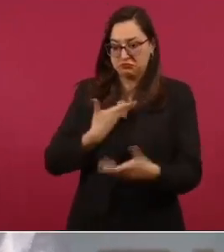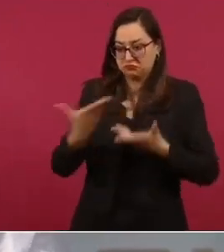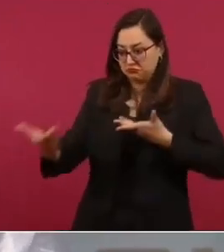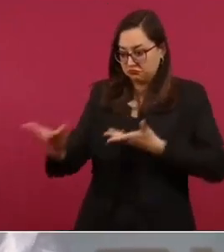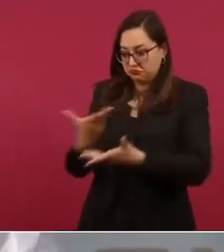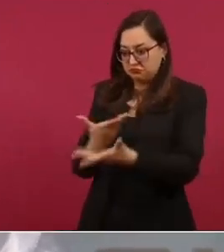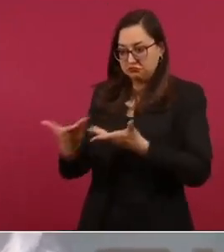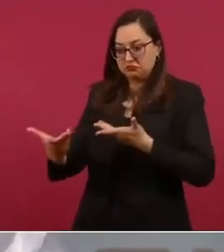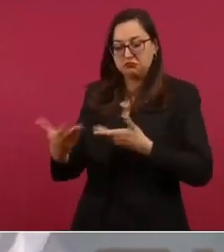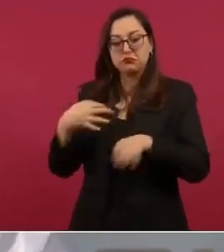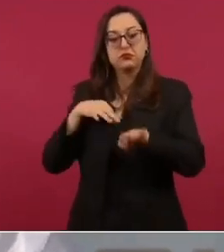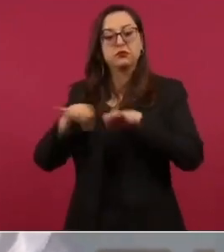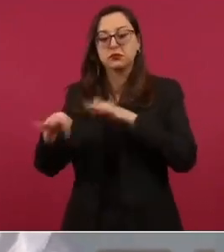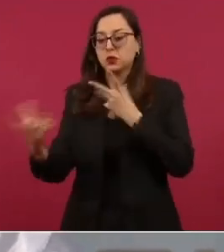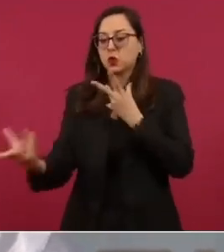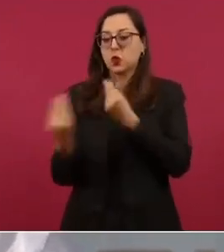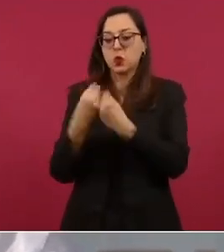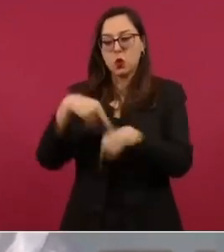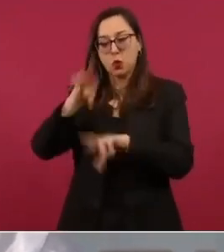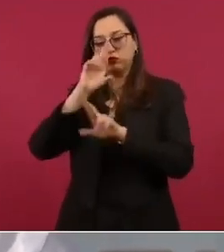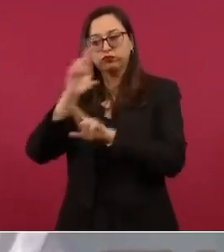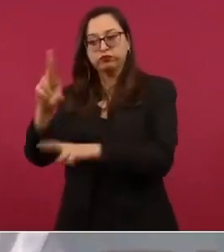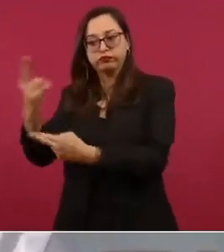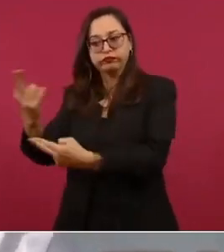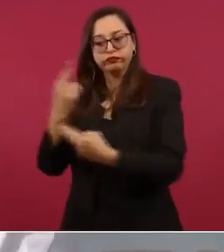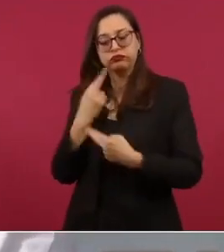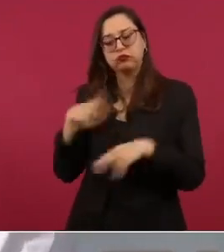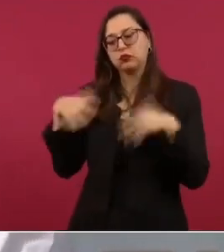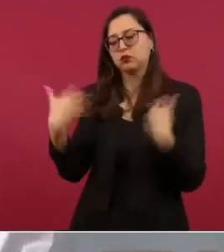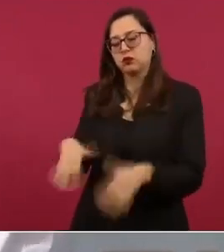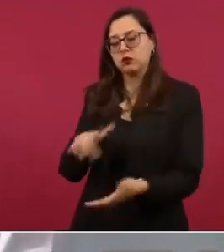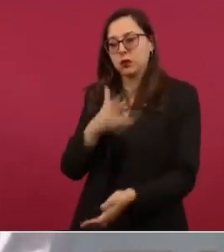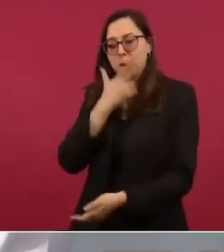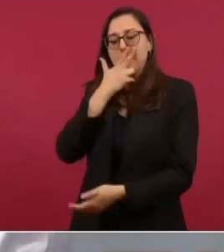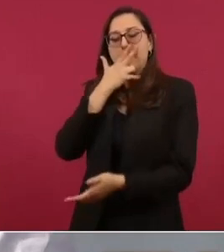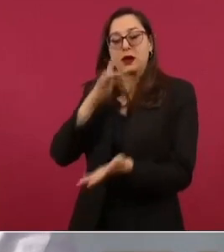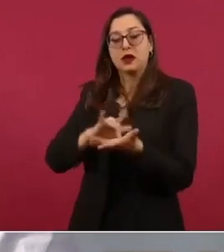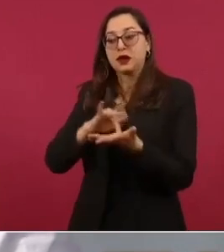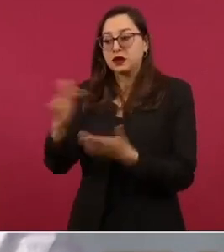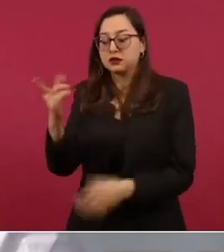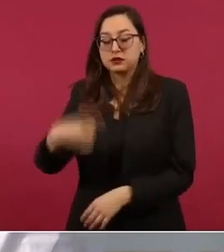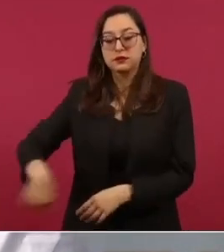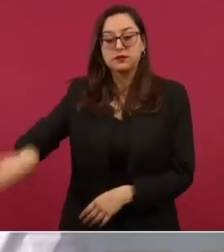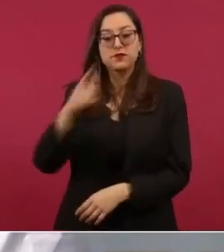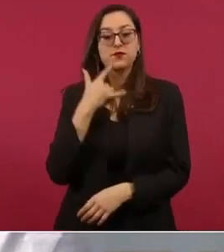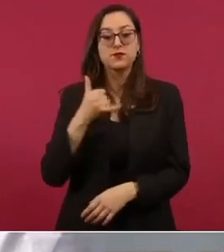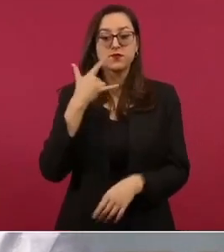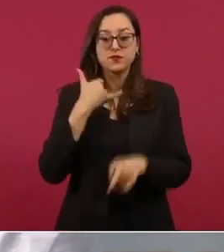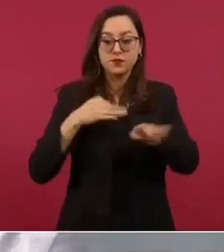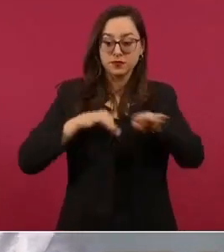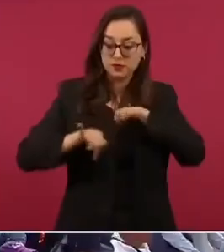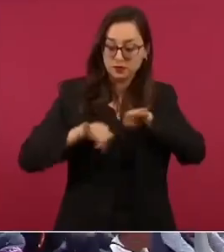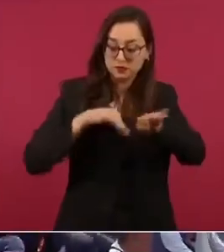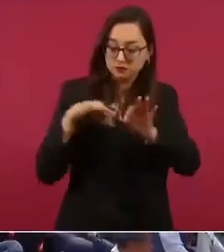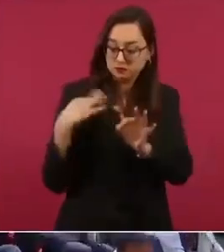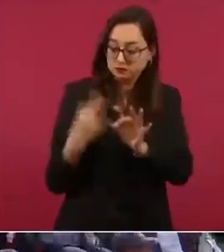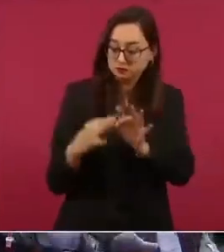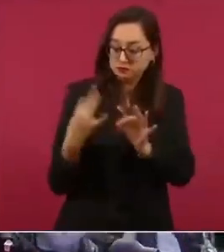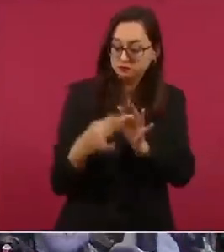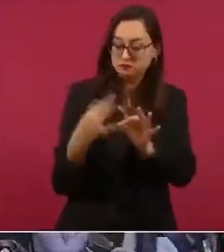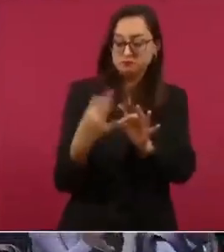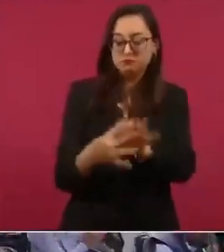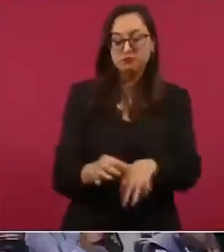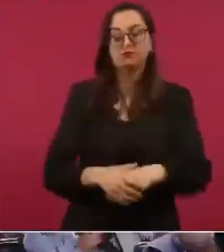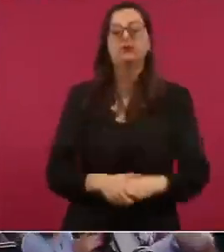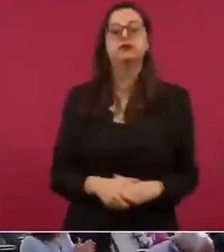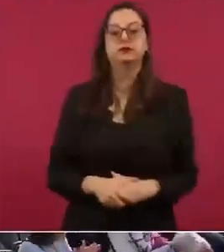gratitud por su responsabilidad y vocación por la enseñanza no ha habido